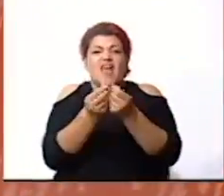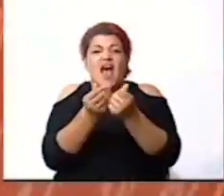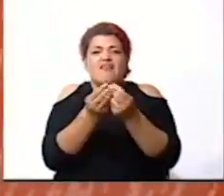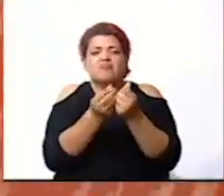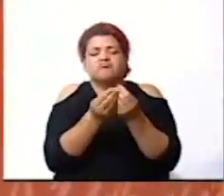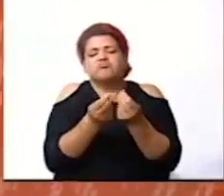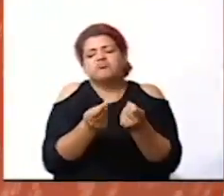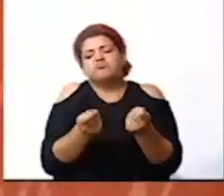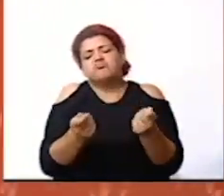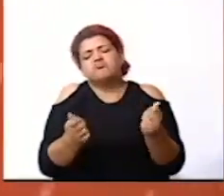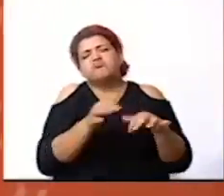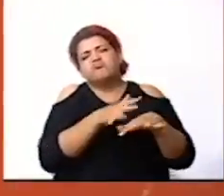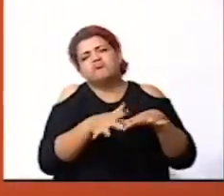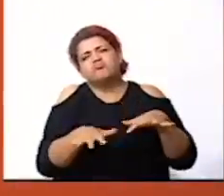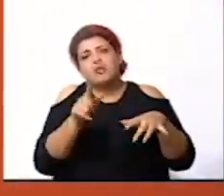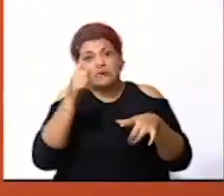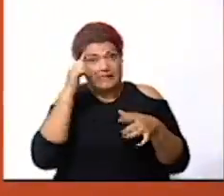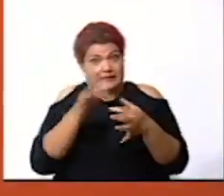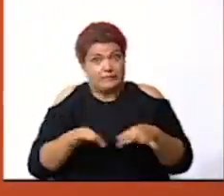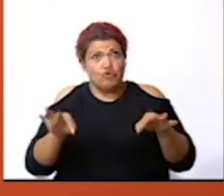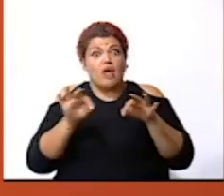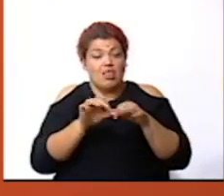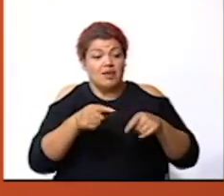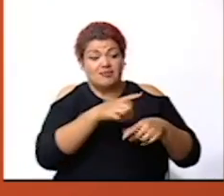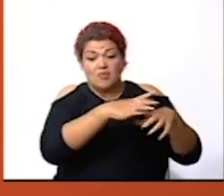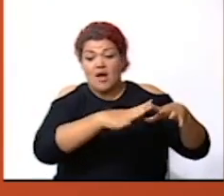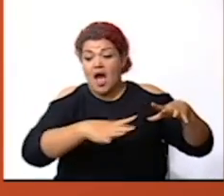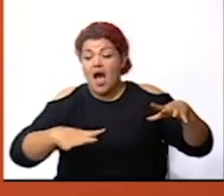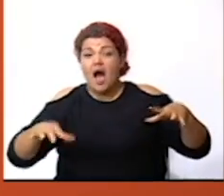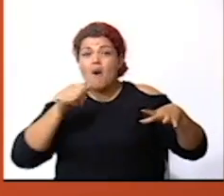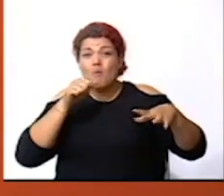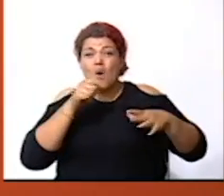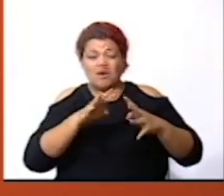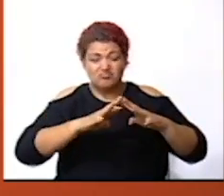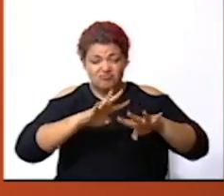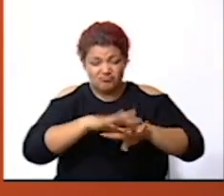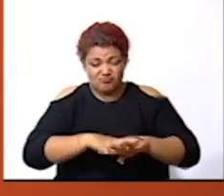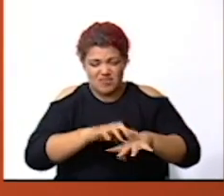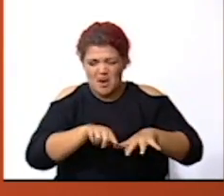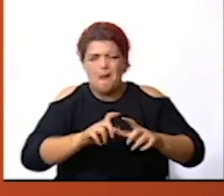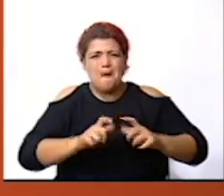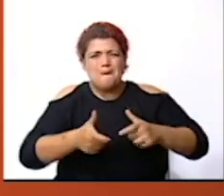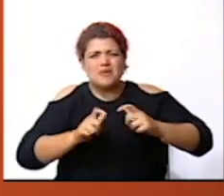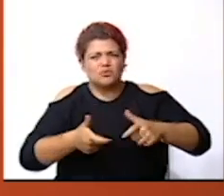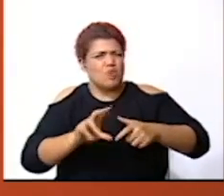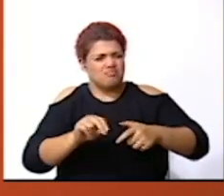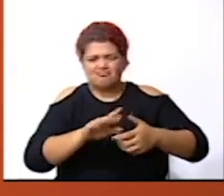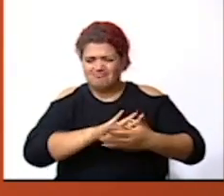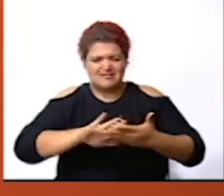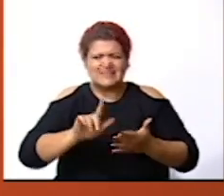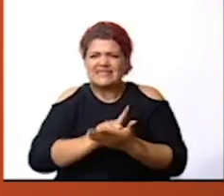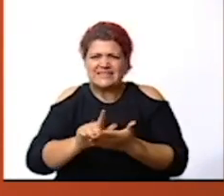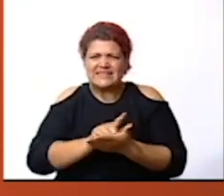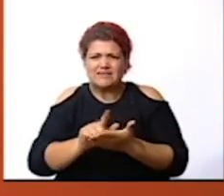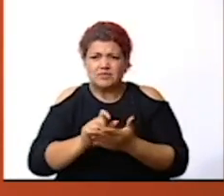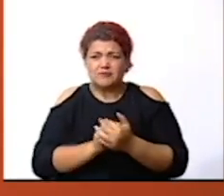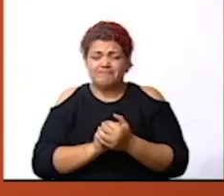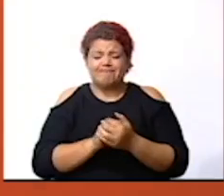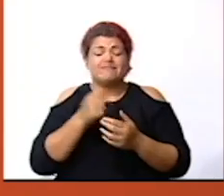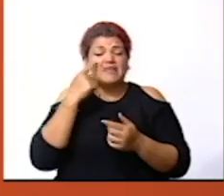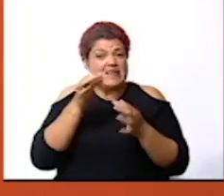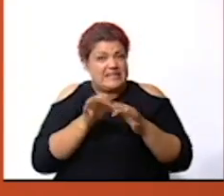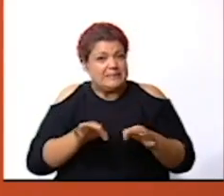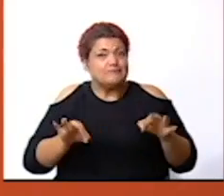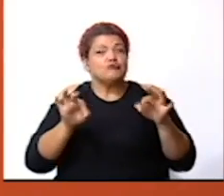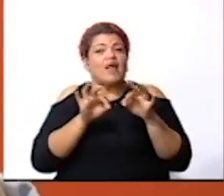alcantarillas no estén llenas de basura porque eso no deja que pase el agua hay una regla que cumplir en cualquier desastre natural